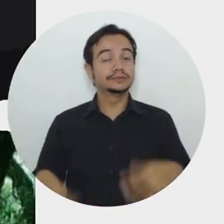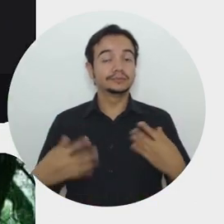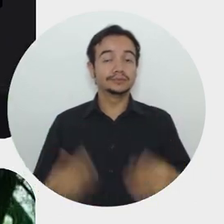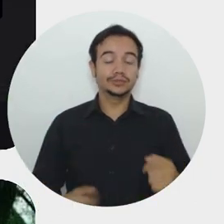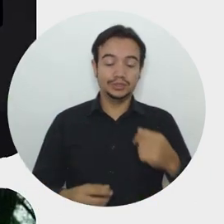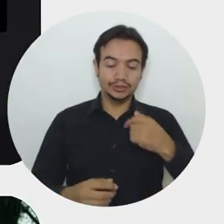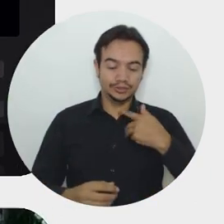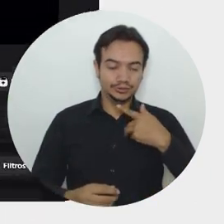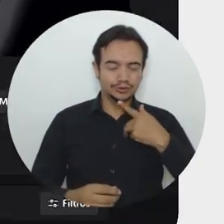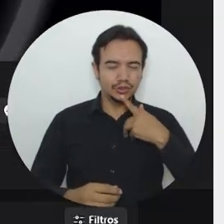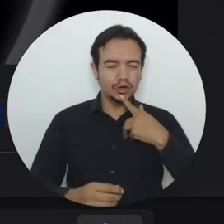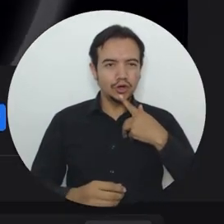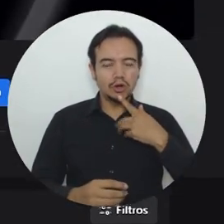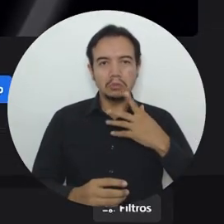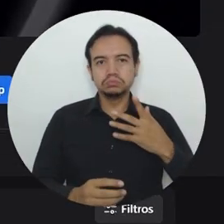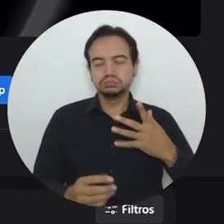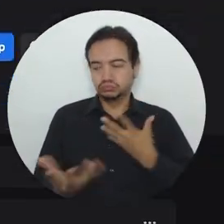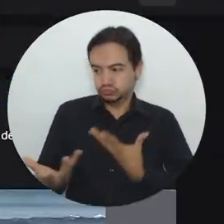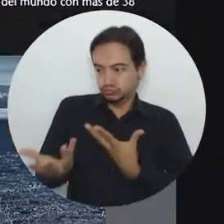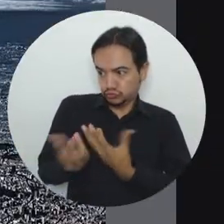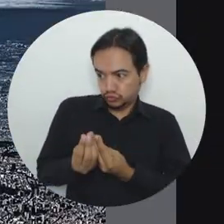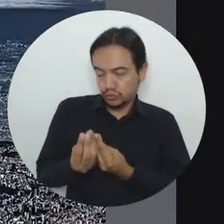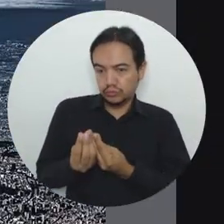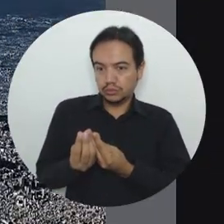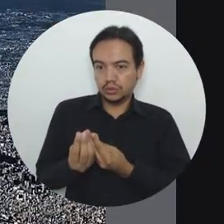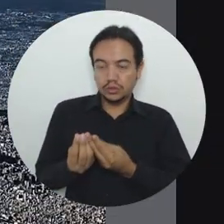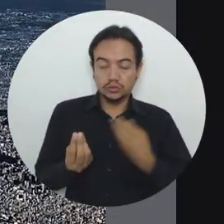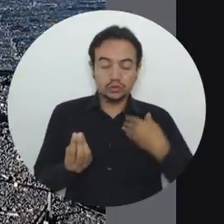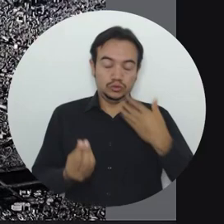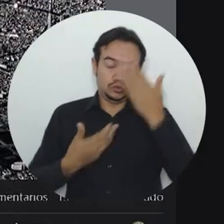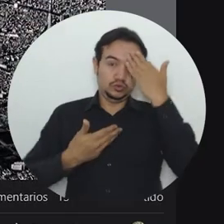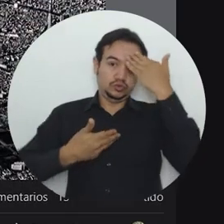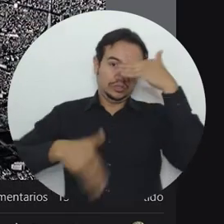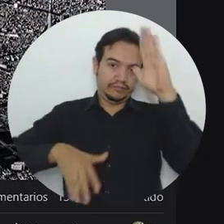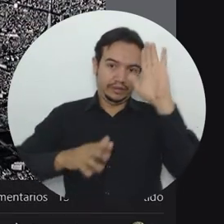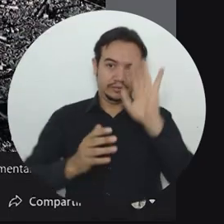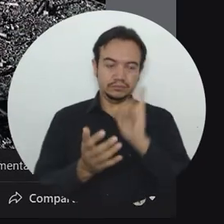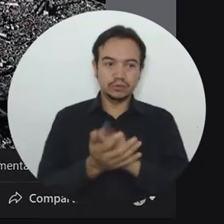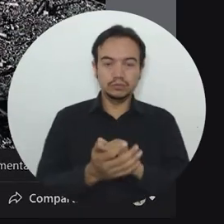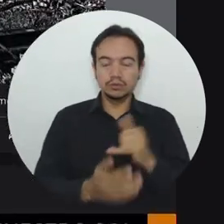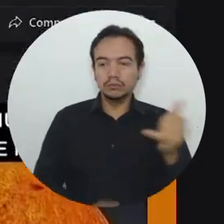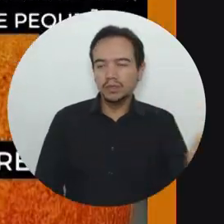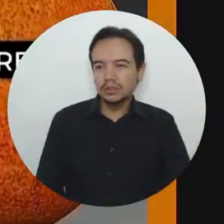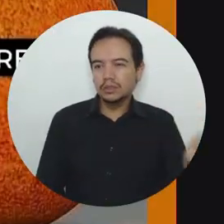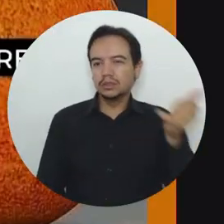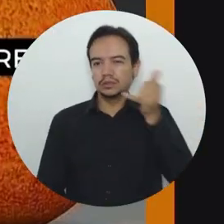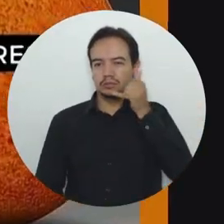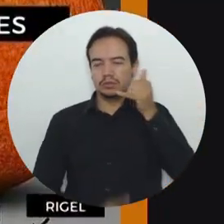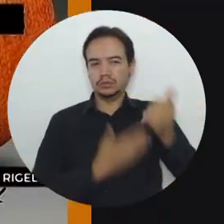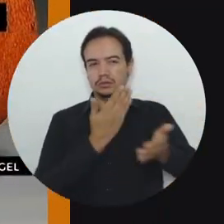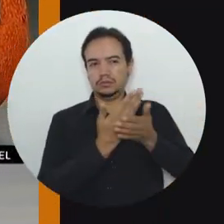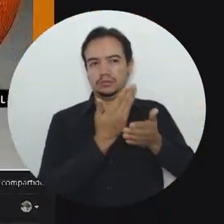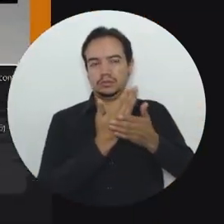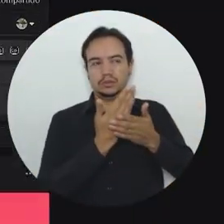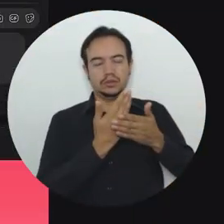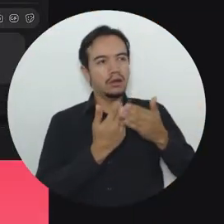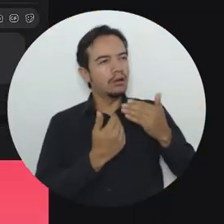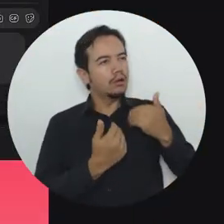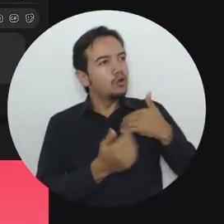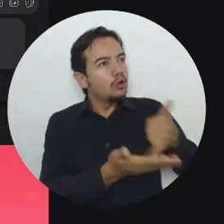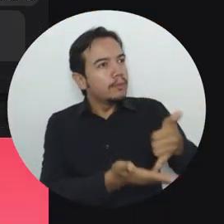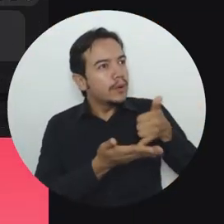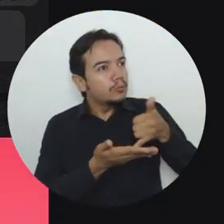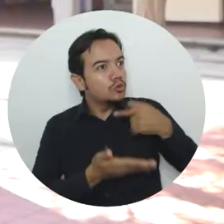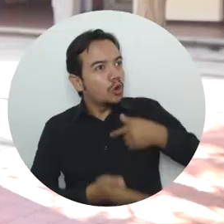sorpresa mía y de muchos amigos míos, la universidad se comunicó y nos dijo que han accedido al